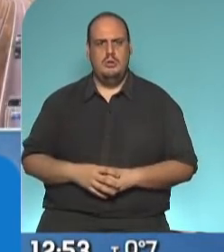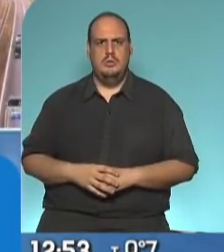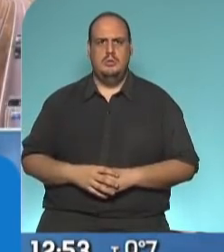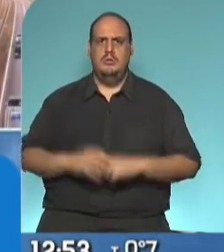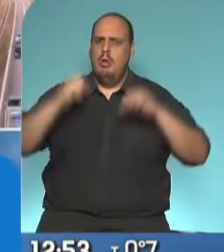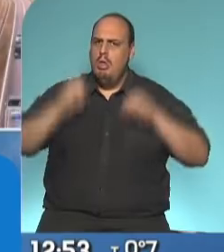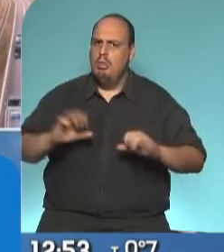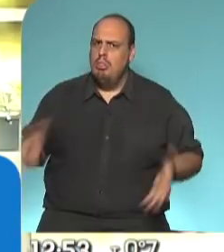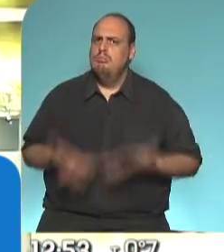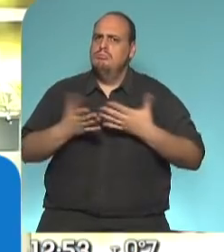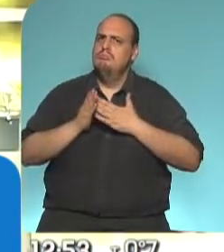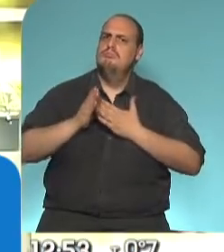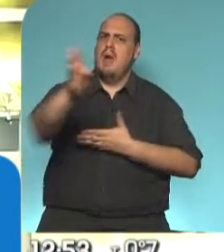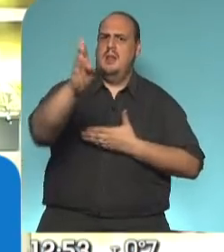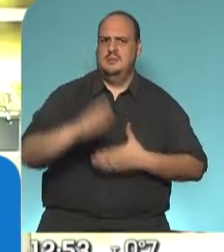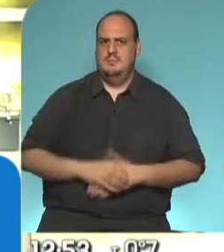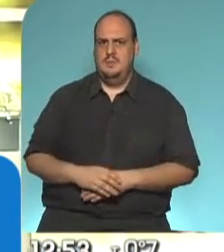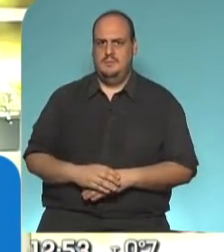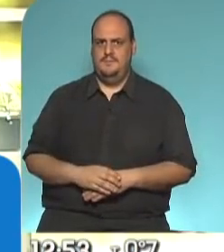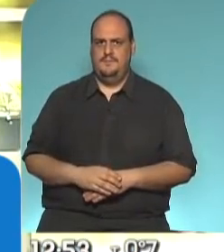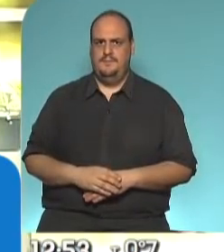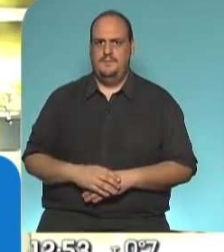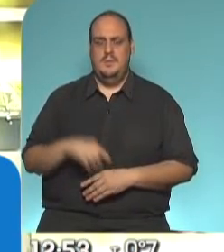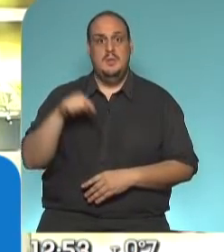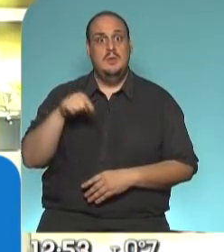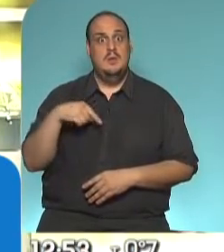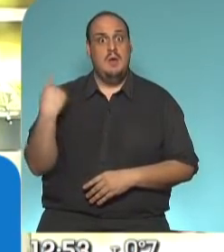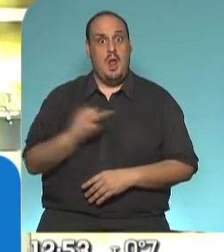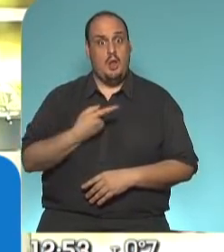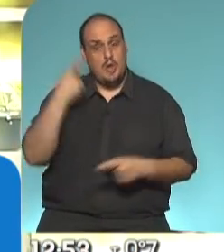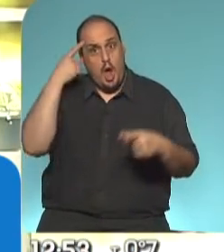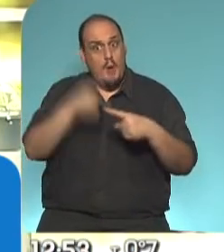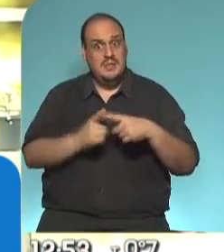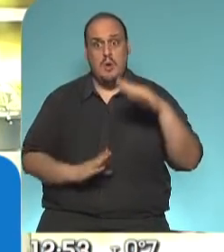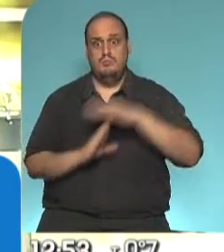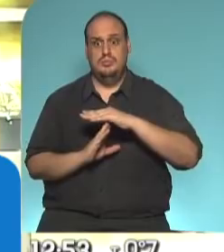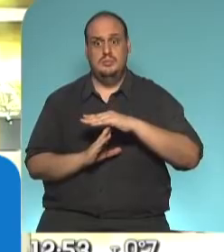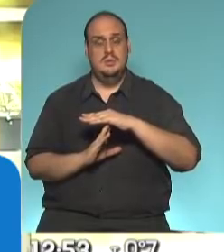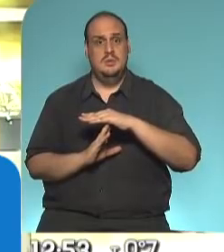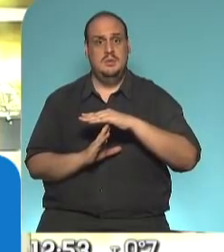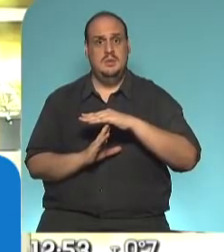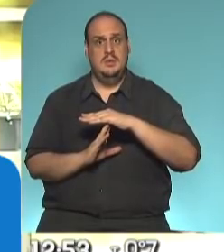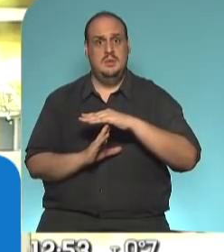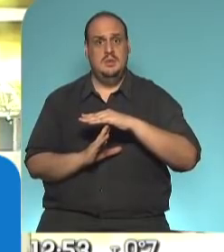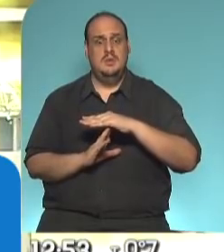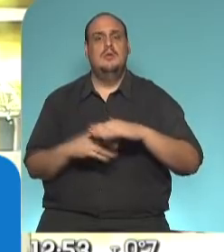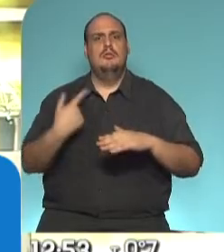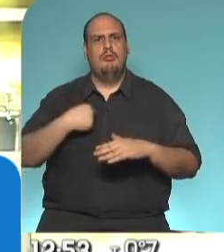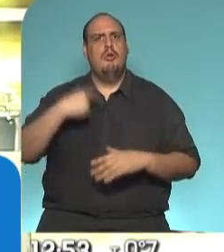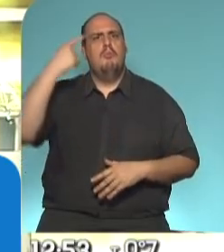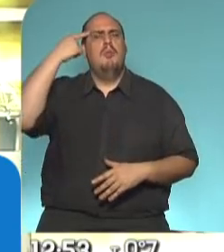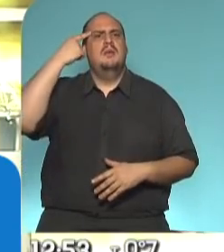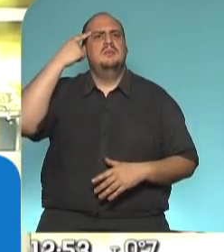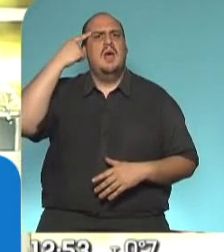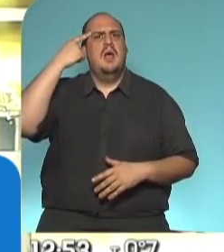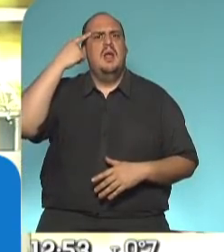ponga de pie para siempre. Y que nuestro objetivo central sea ponernos a pensar